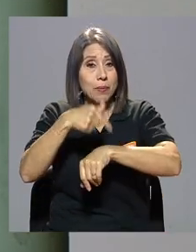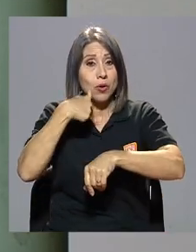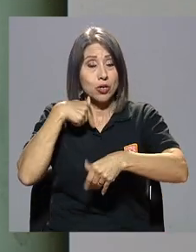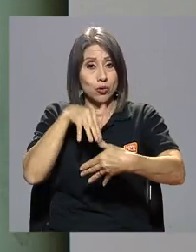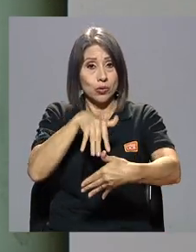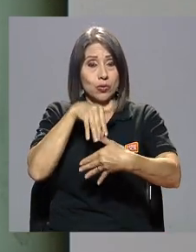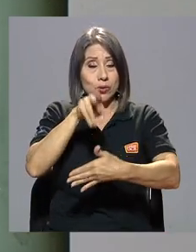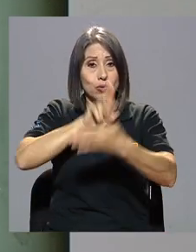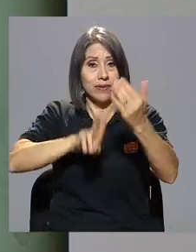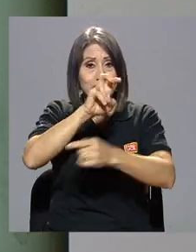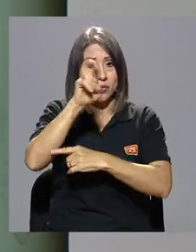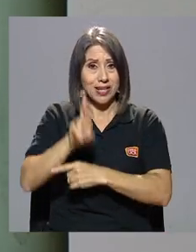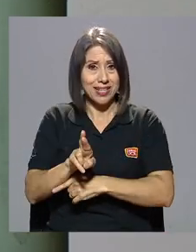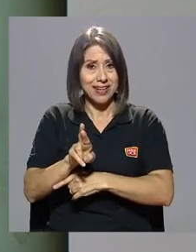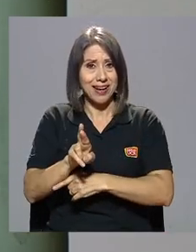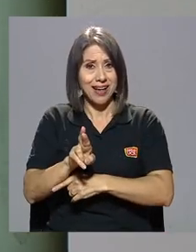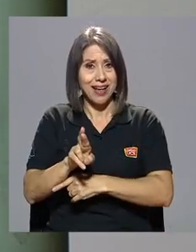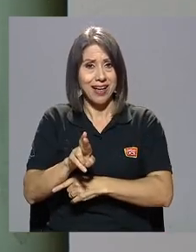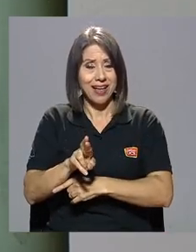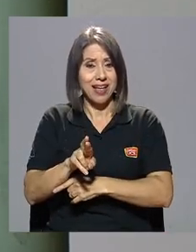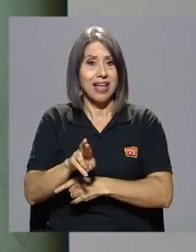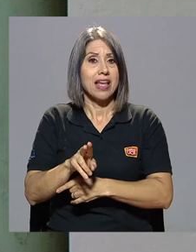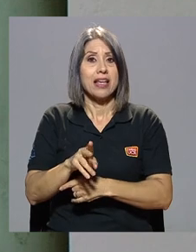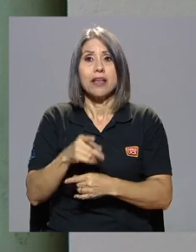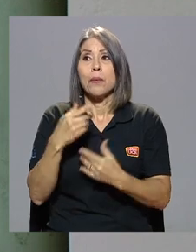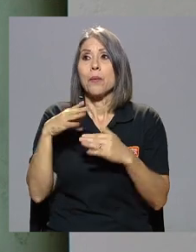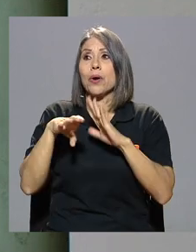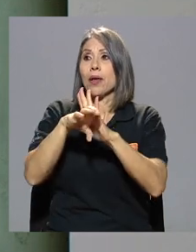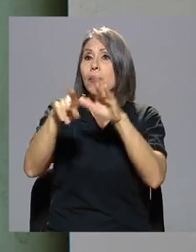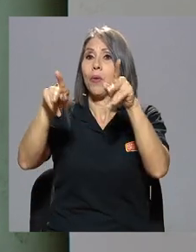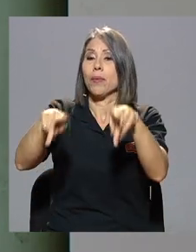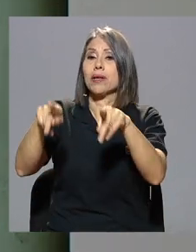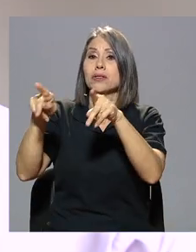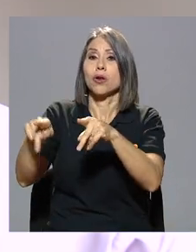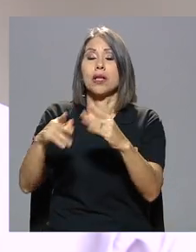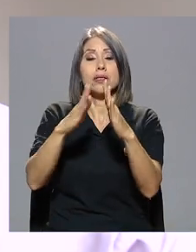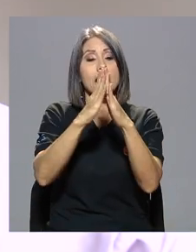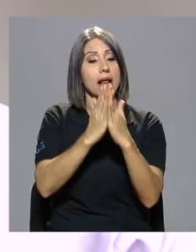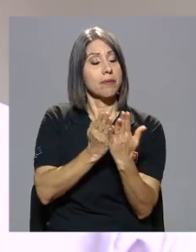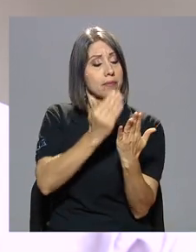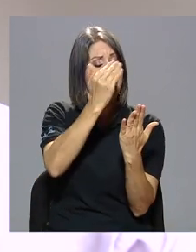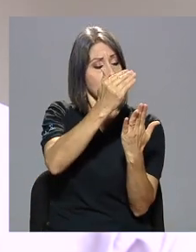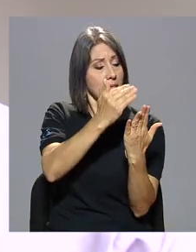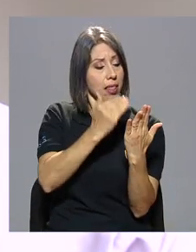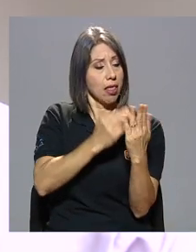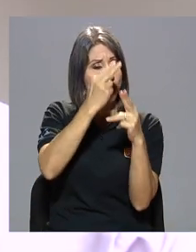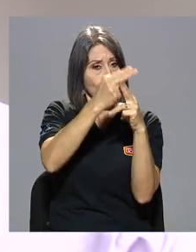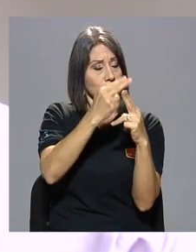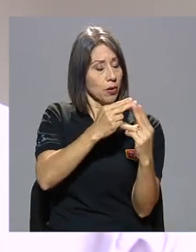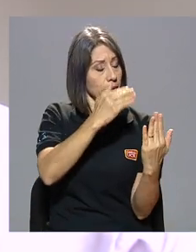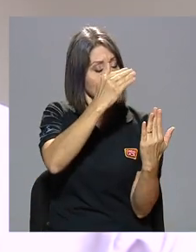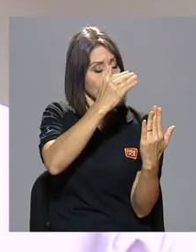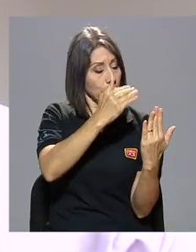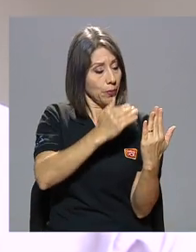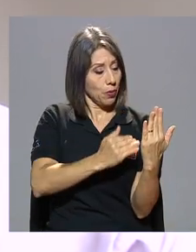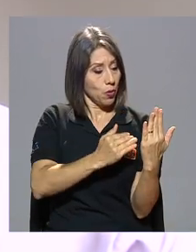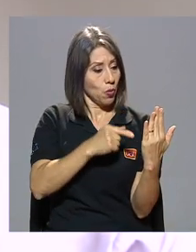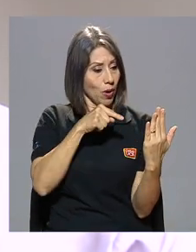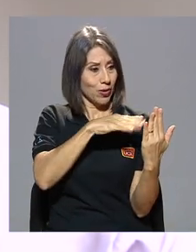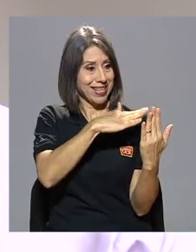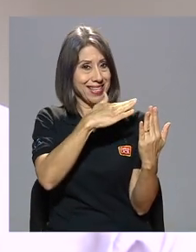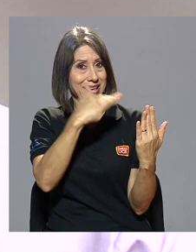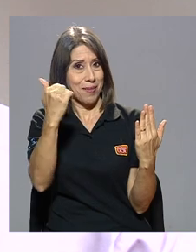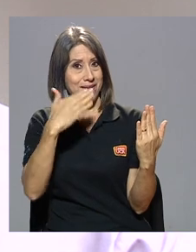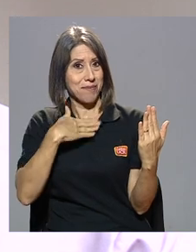tiempo que estuve en la Universidad de Costa Rica bastaba que pasaran pasaran lista y apareciera mi nombre para que ya